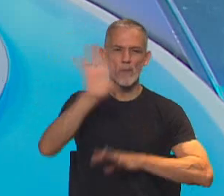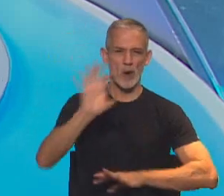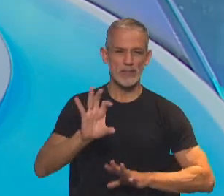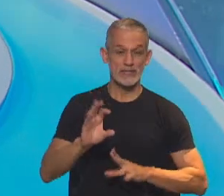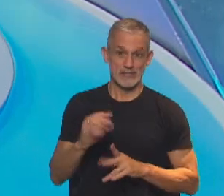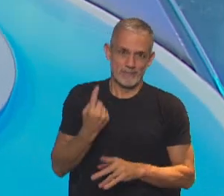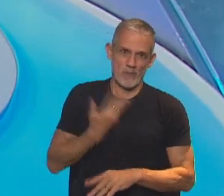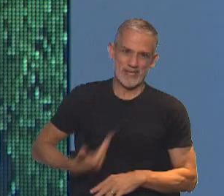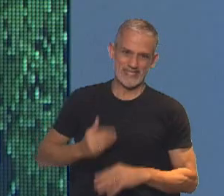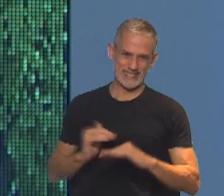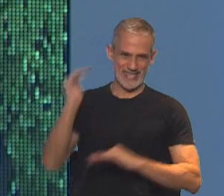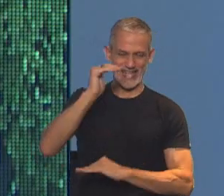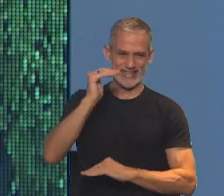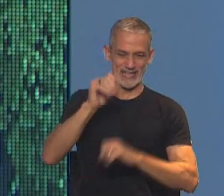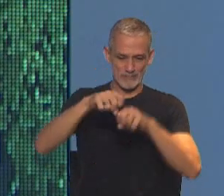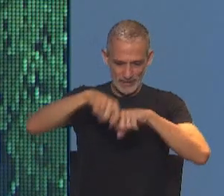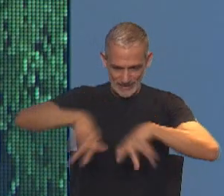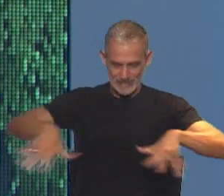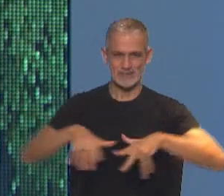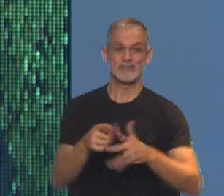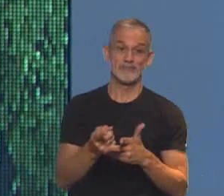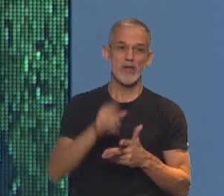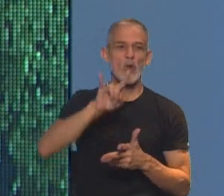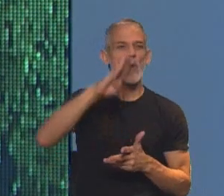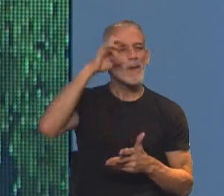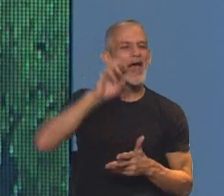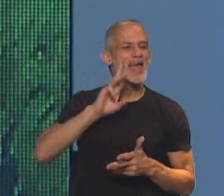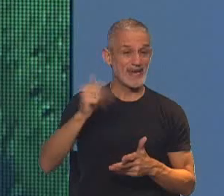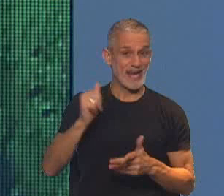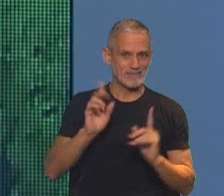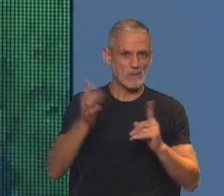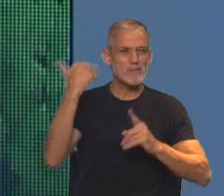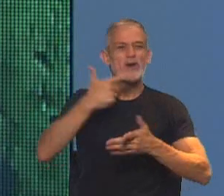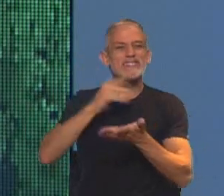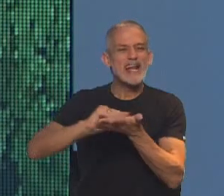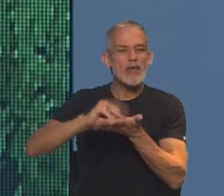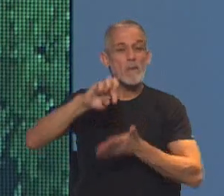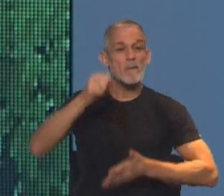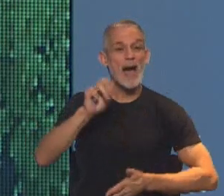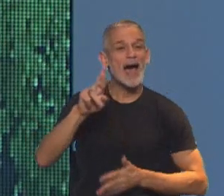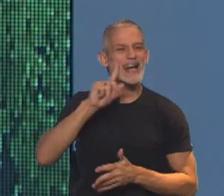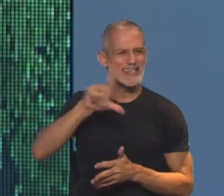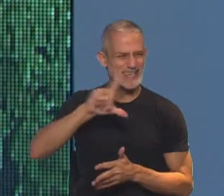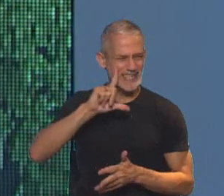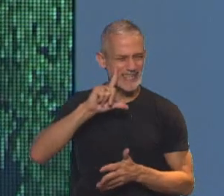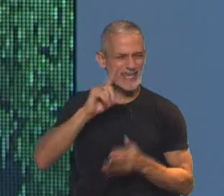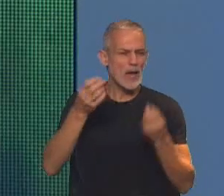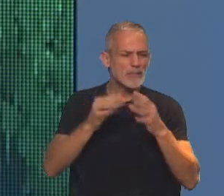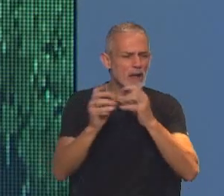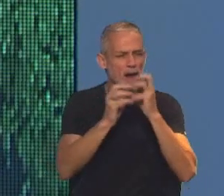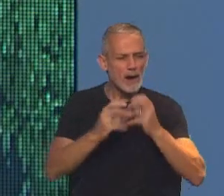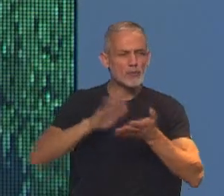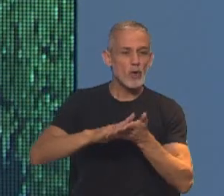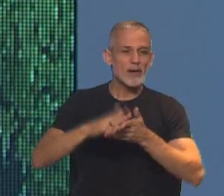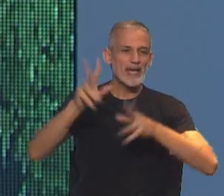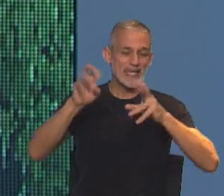Y es un dato interesante hablar de Ubeira, ¿por qué? Porque ya Oscar Parrilli, el senador nacional a mediados de abril, cuando se empezó a hablar nuevamente de